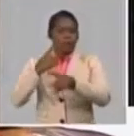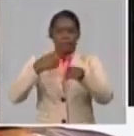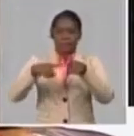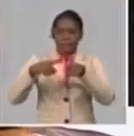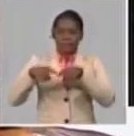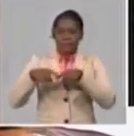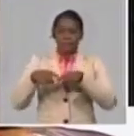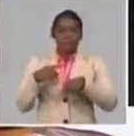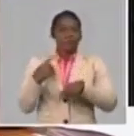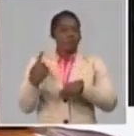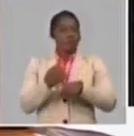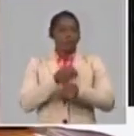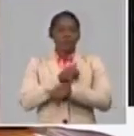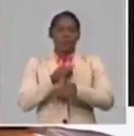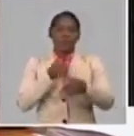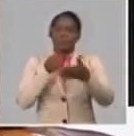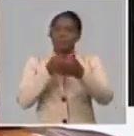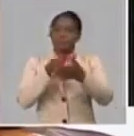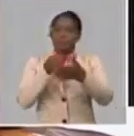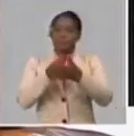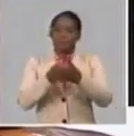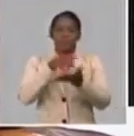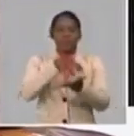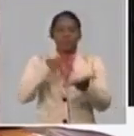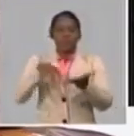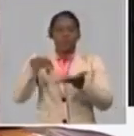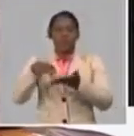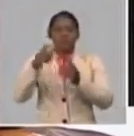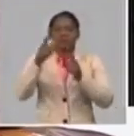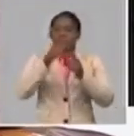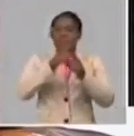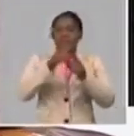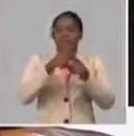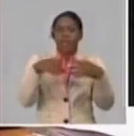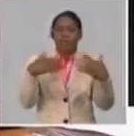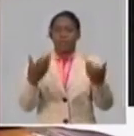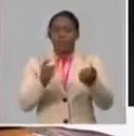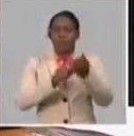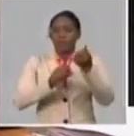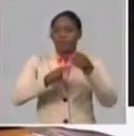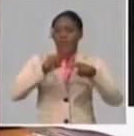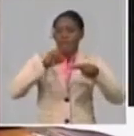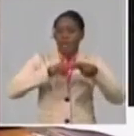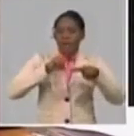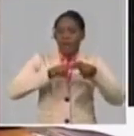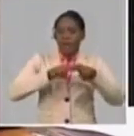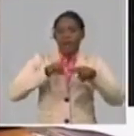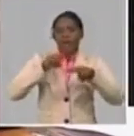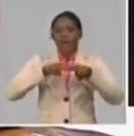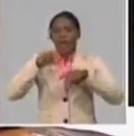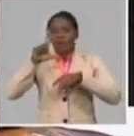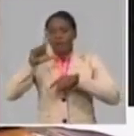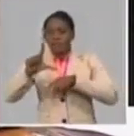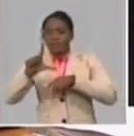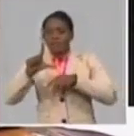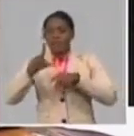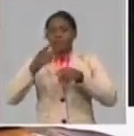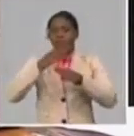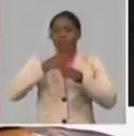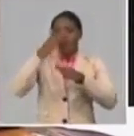modestamente con instalaciones de la CDC en las provincias de La Habana, Holguín, Santiago de Cuba y la Isla de la Juventud,